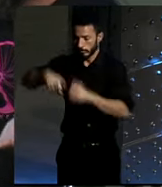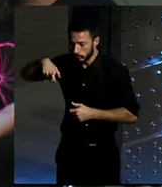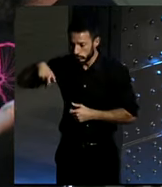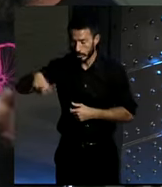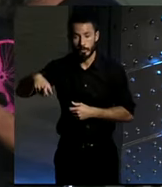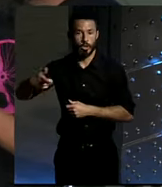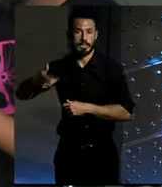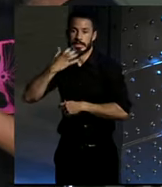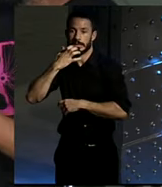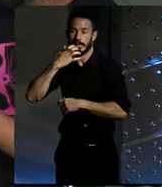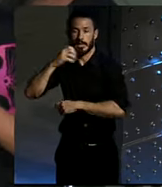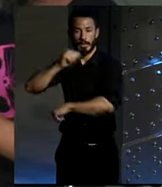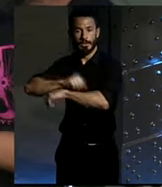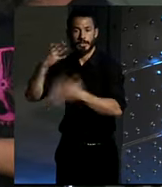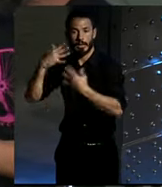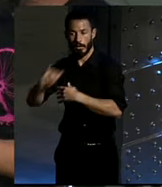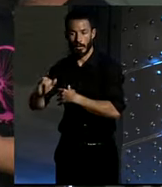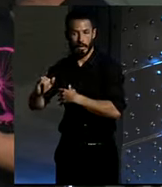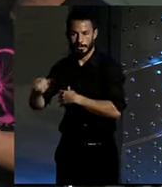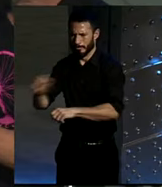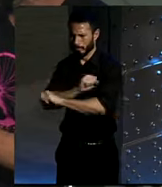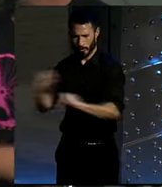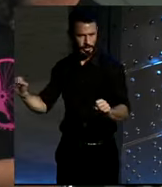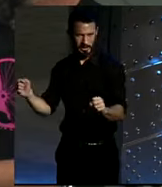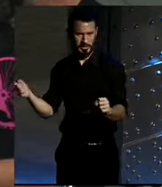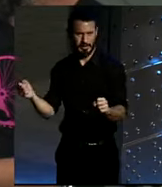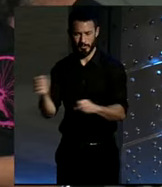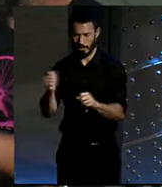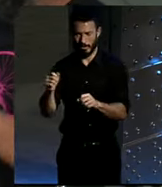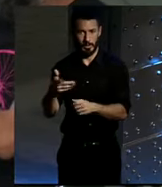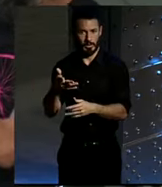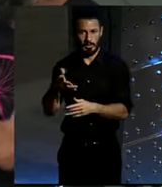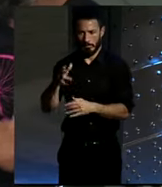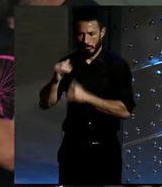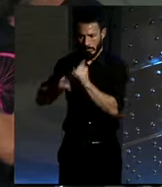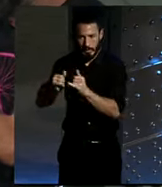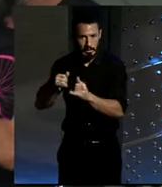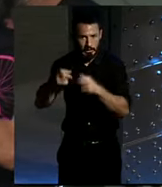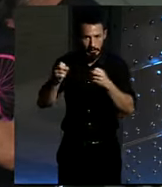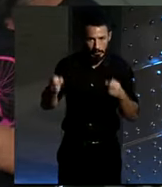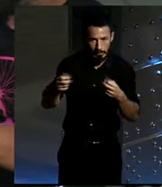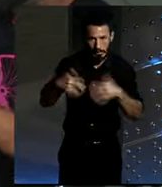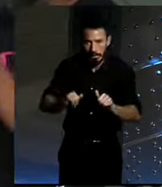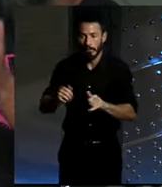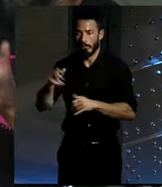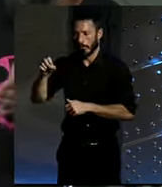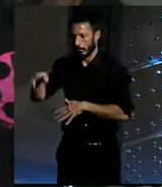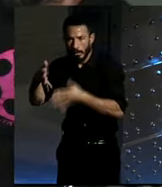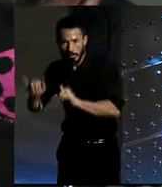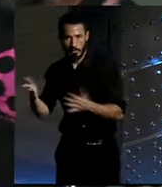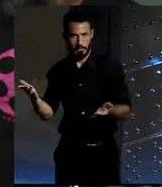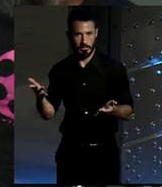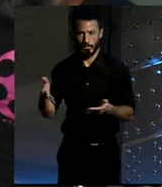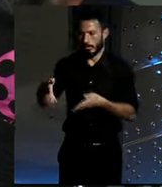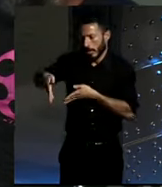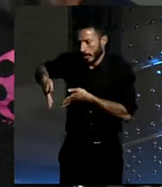imposible directamente. No es que no se deba, es que no se puede. Tampoco se puede caminar. Entonces ese espacio que se ha perdido de la acera hay que recuperarlo. Es decir, hay que